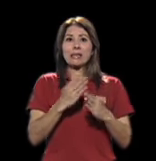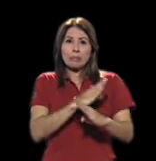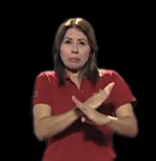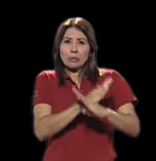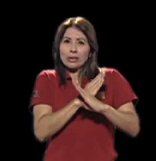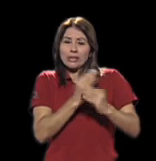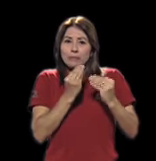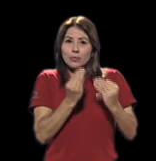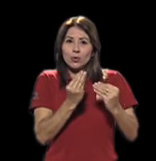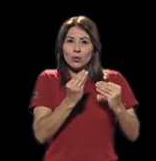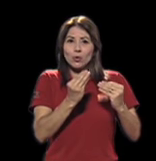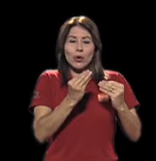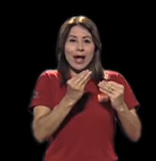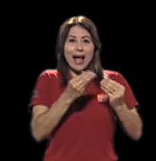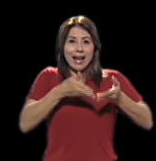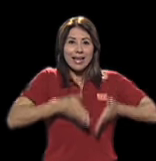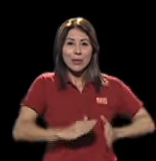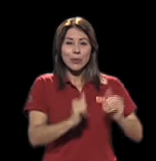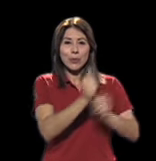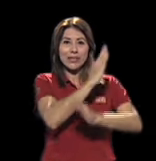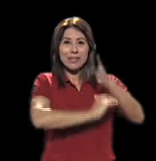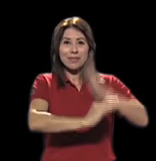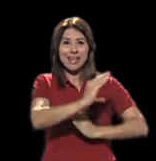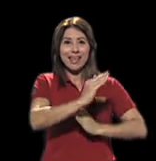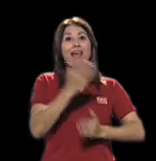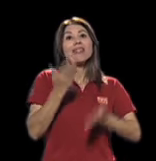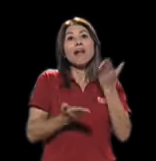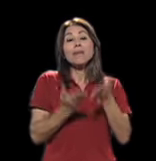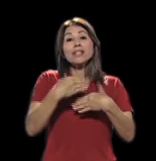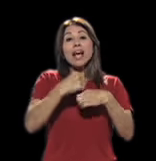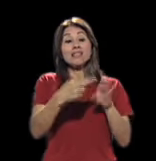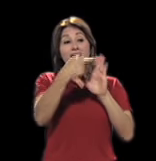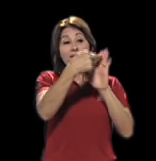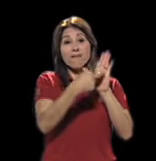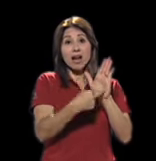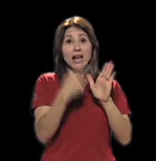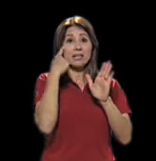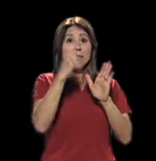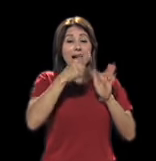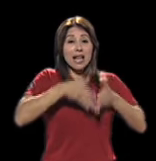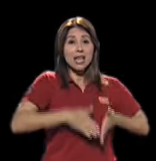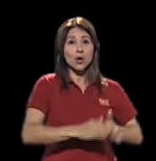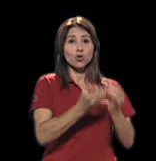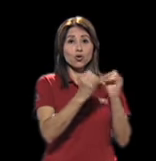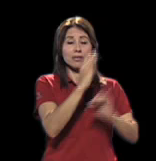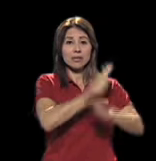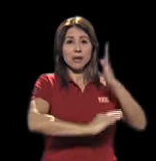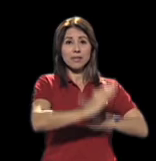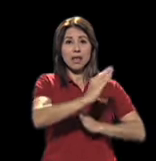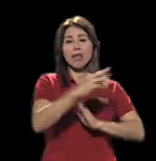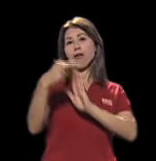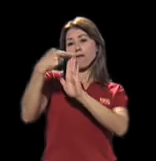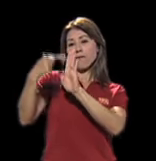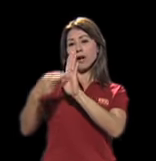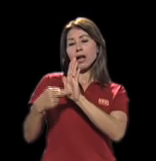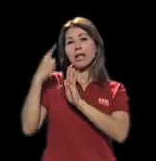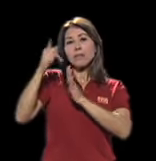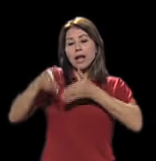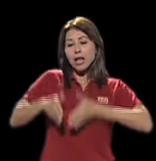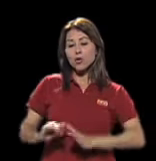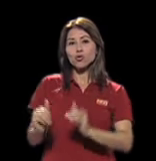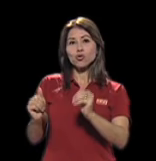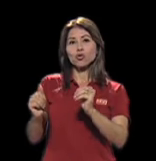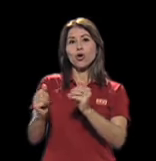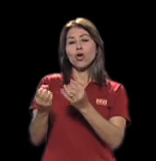discapacidad y tener reglas o límites diferentes para ambos, ¿verdad? Eso puede generar también algún tipo de conflicto. ¿Por qué a mí me